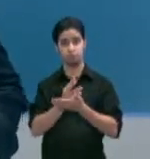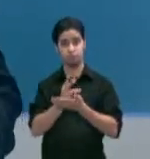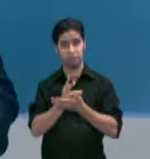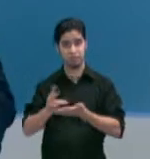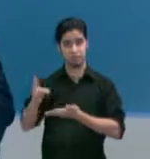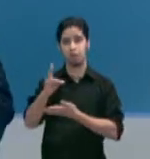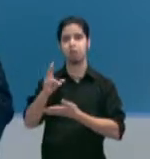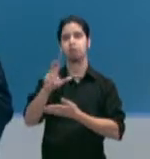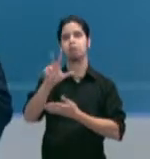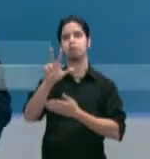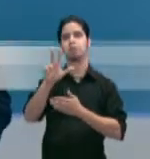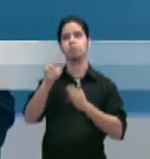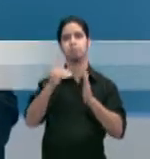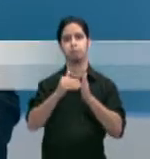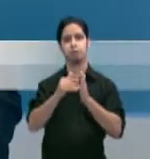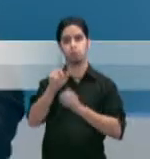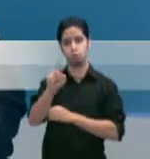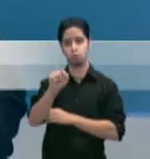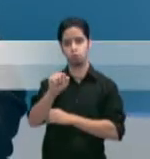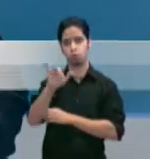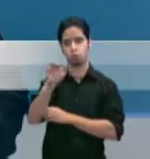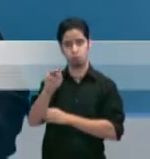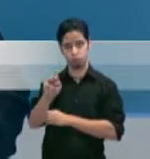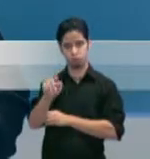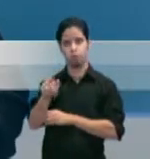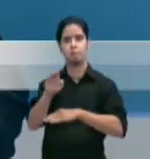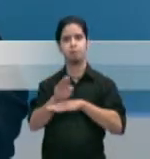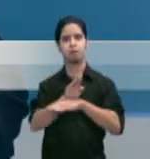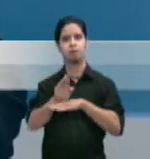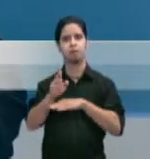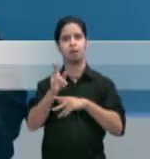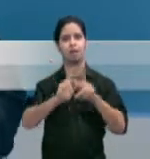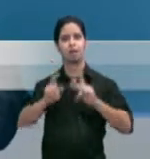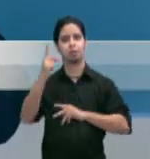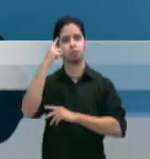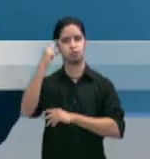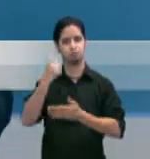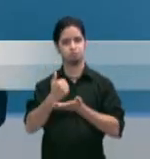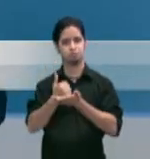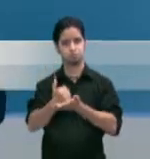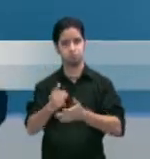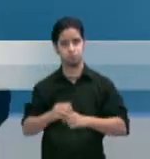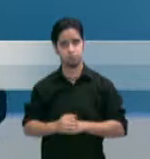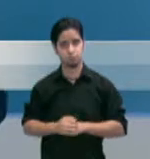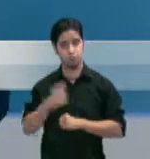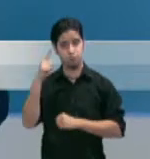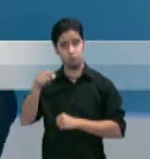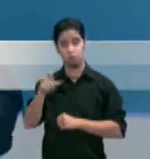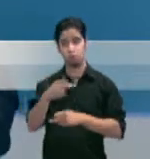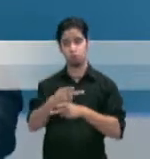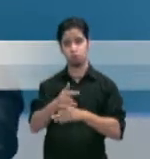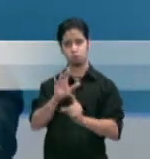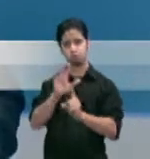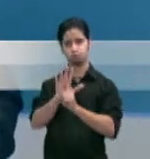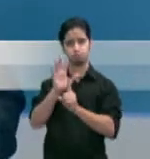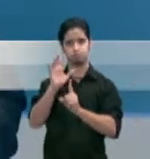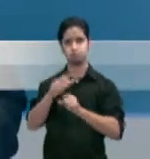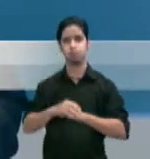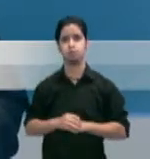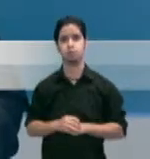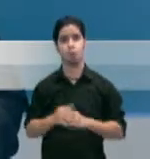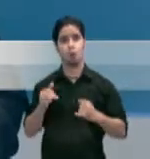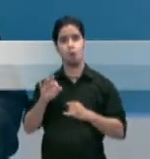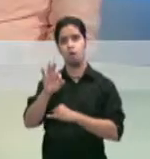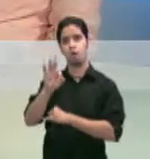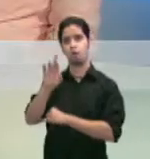que una a diversos empresarios que buscan alcanzar sus sueños y convertir sus novedosos productos en un HIT. Hoy nos acompaña Franklin Martínez